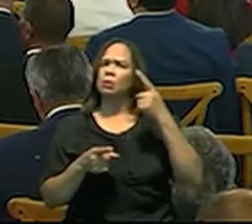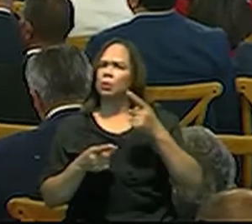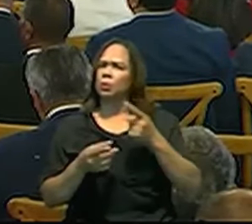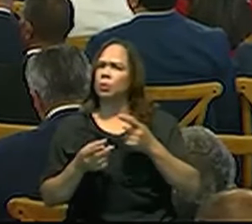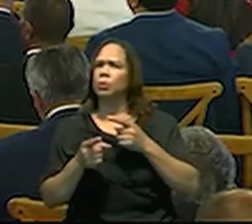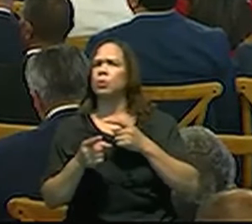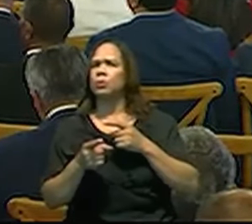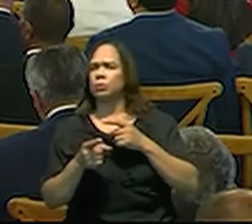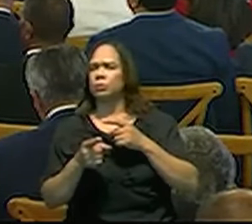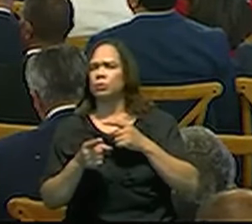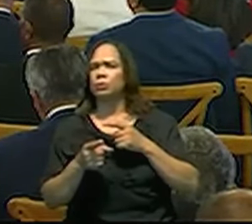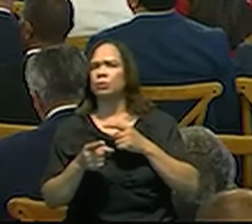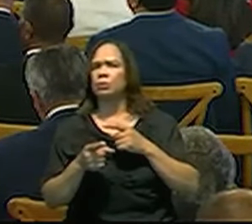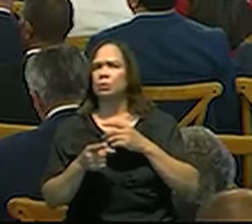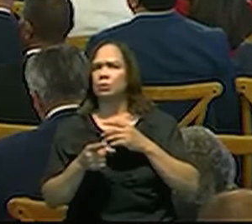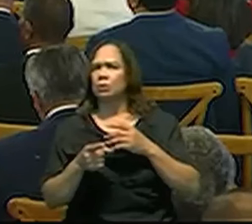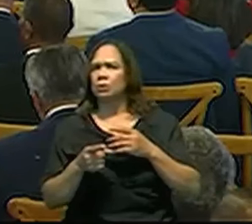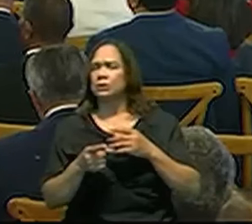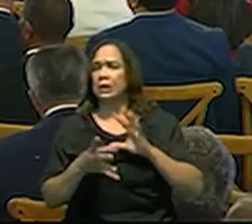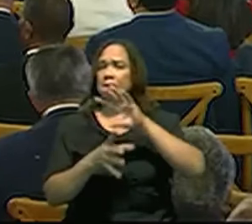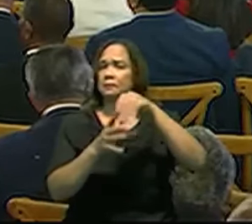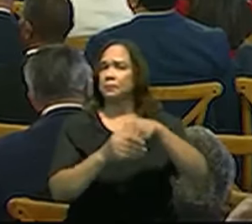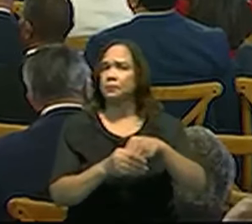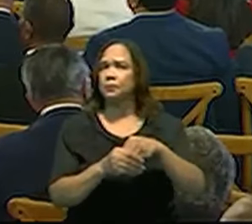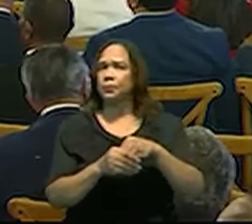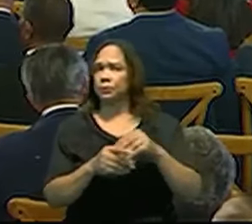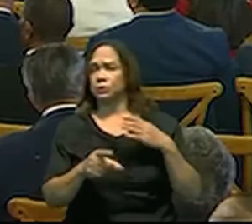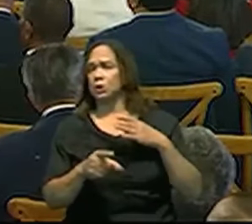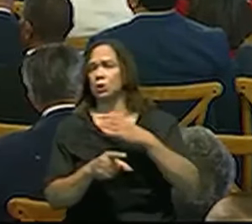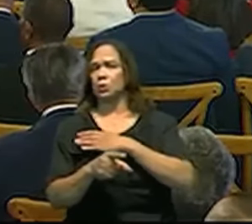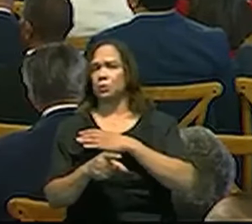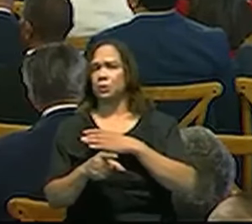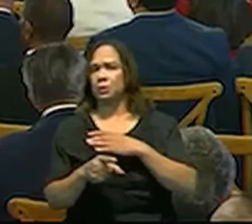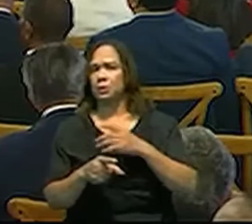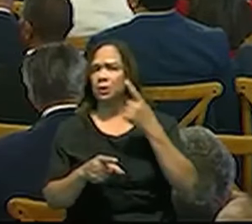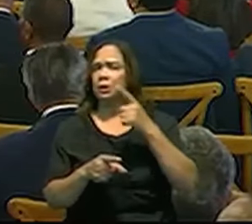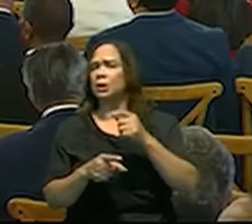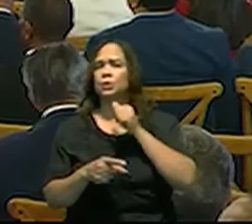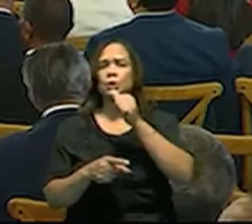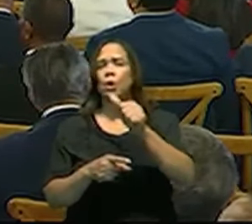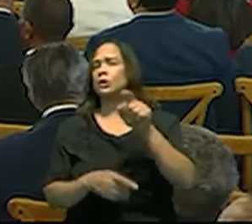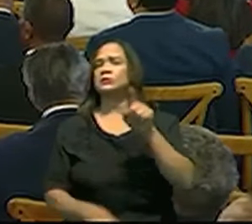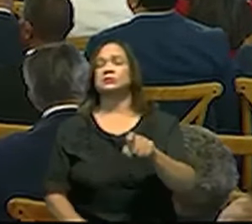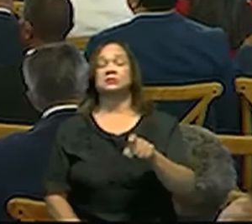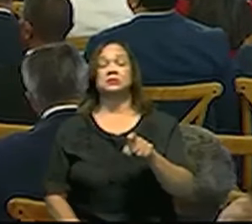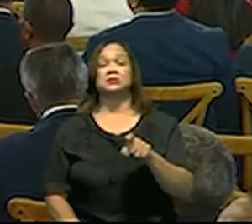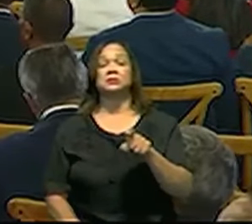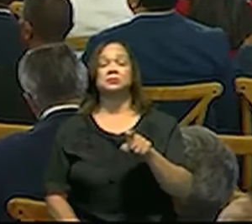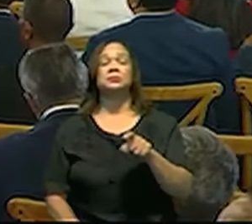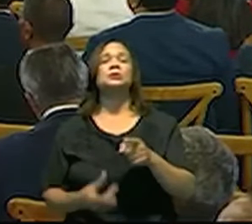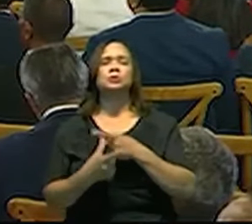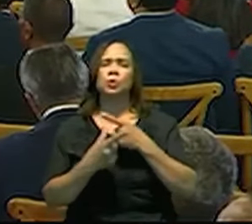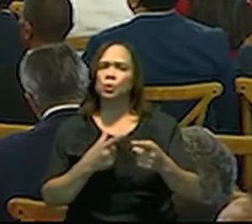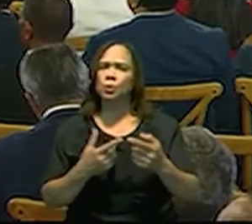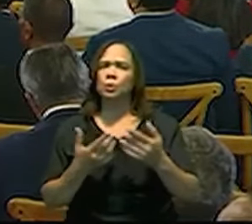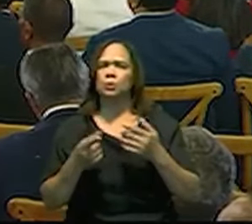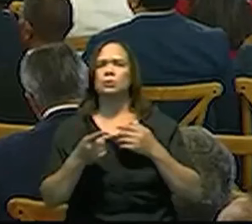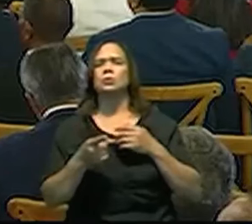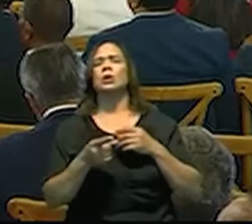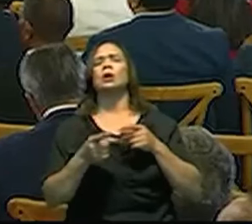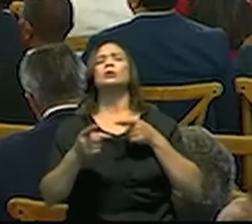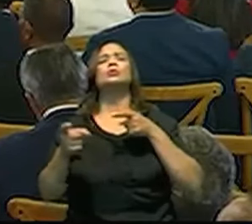cantidad de integrantes de esa comisión, que quizás no es necesaria. Entonces, para